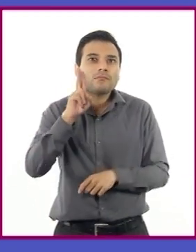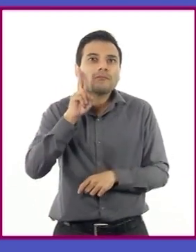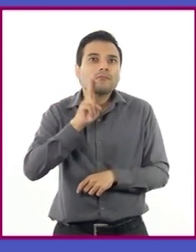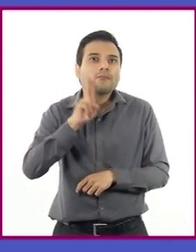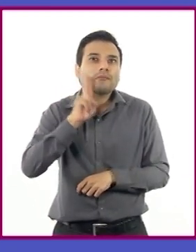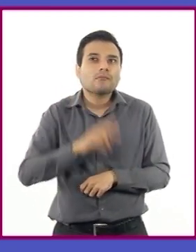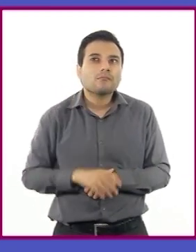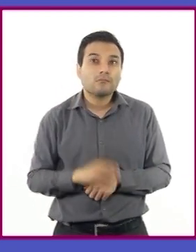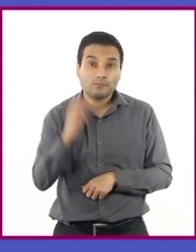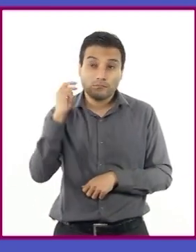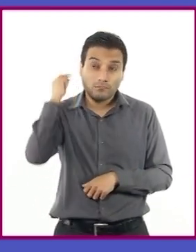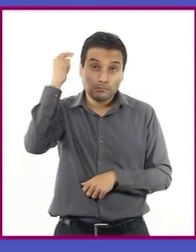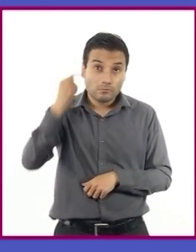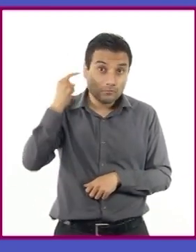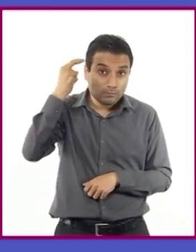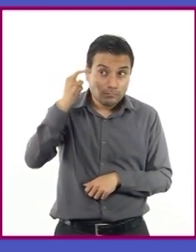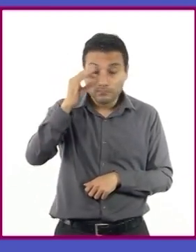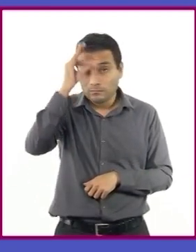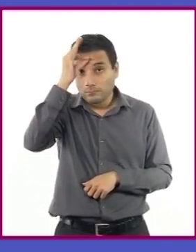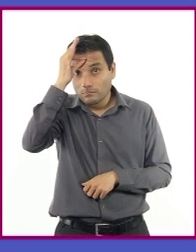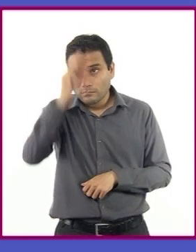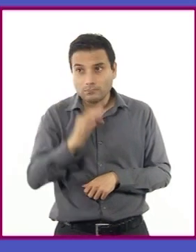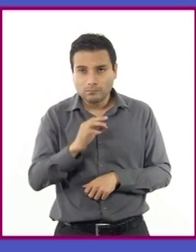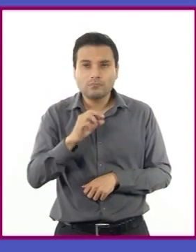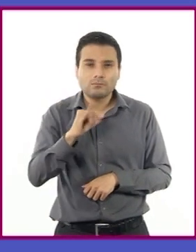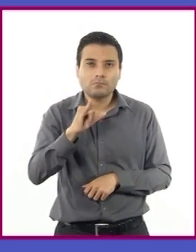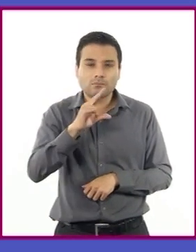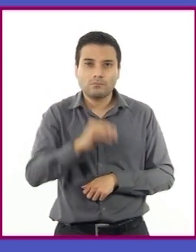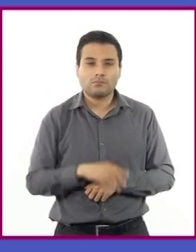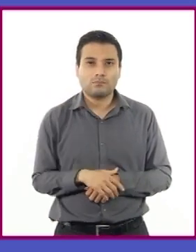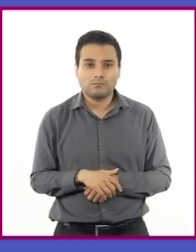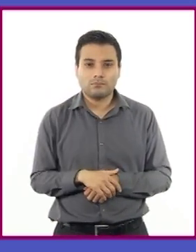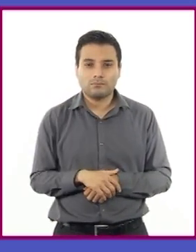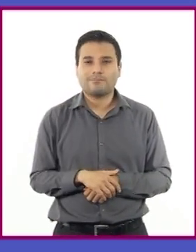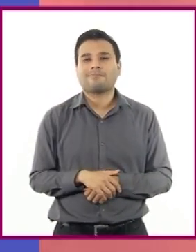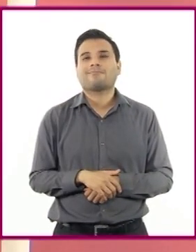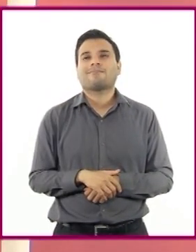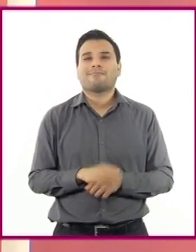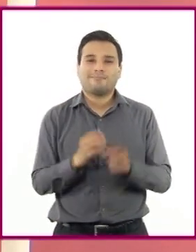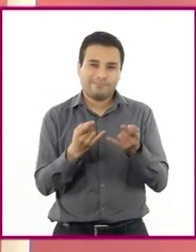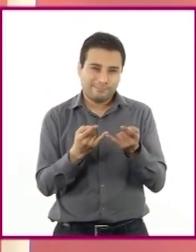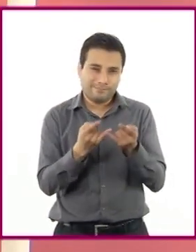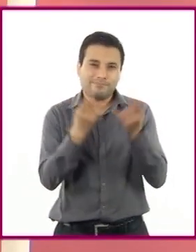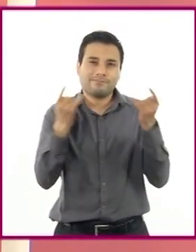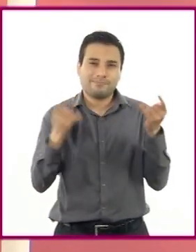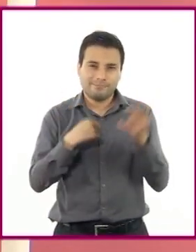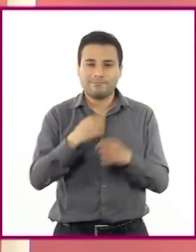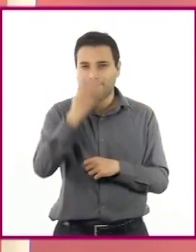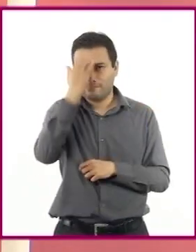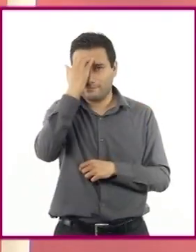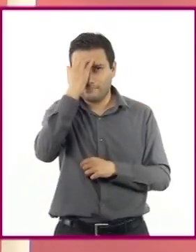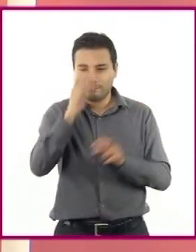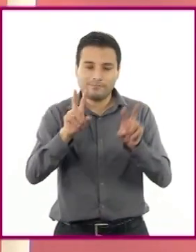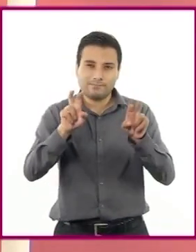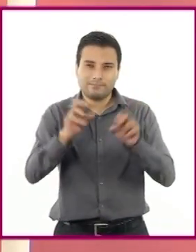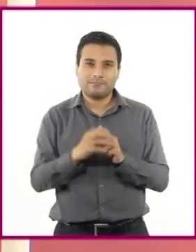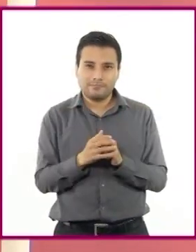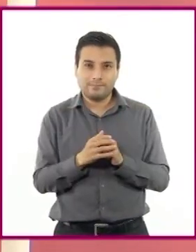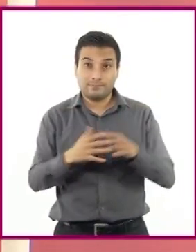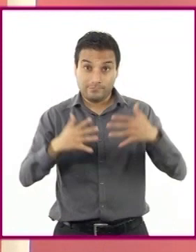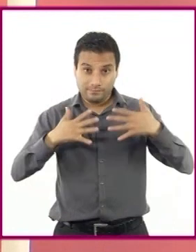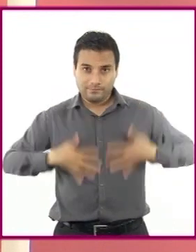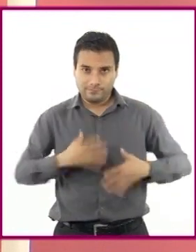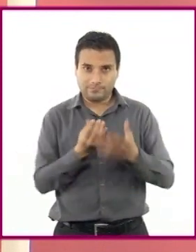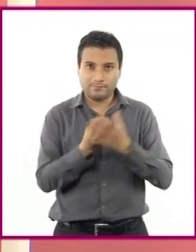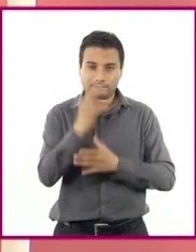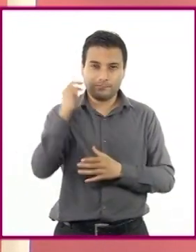era tonto o incapaz. Maestra, conozco este cuento. Es el traje nuevo del emperador del escritor danés